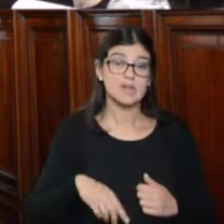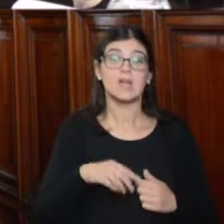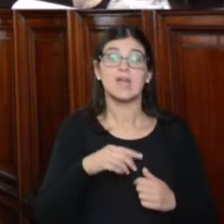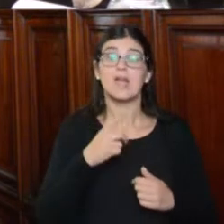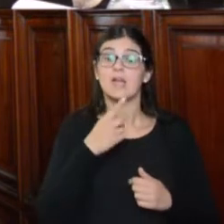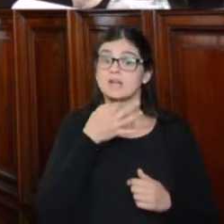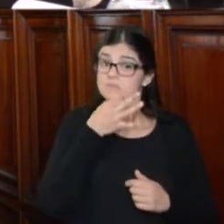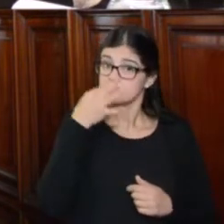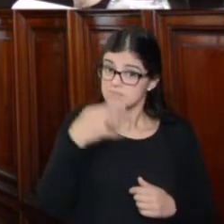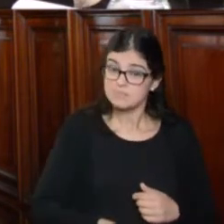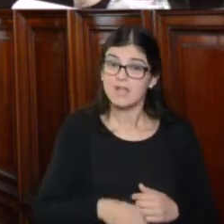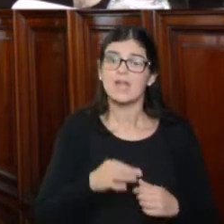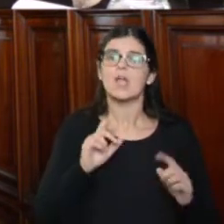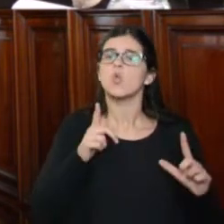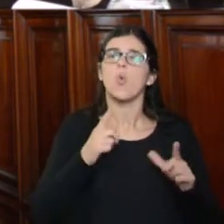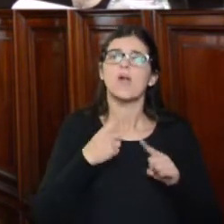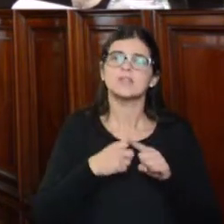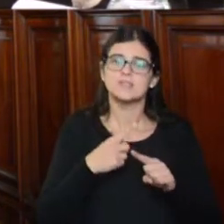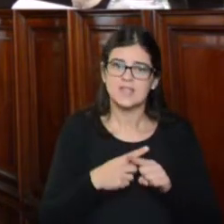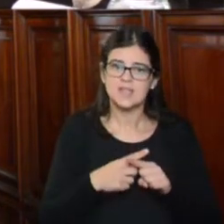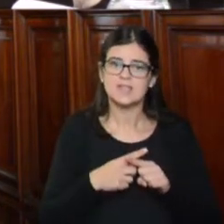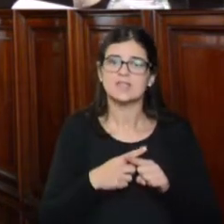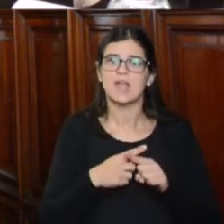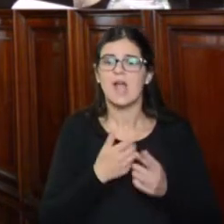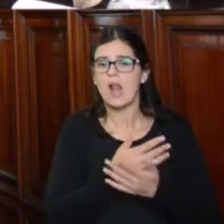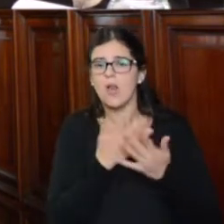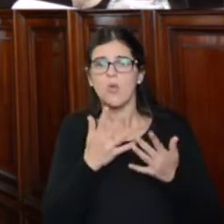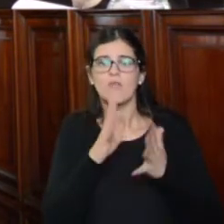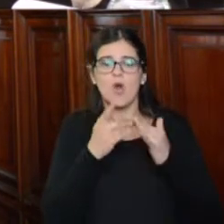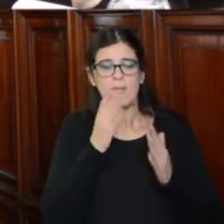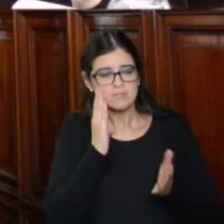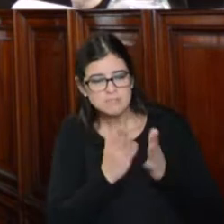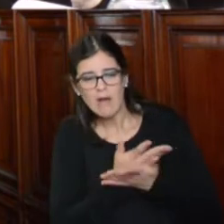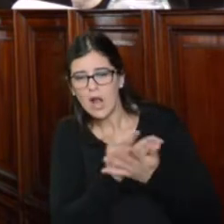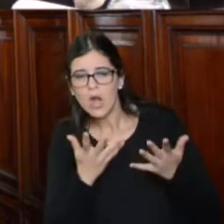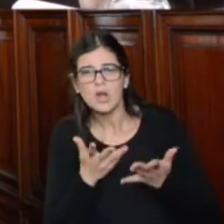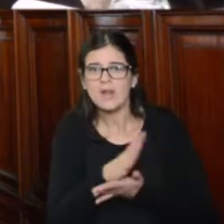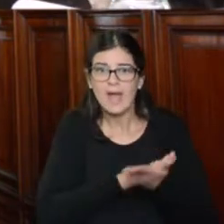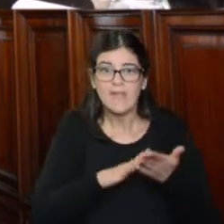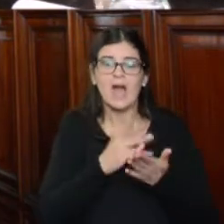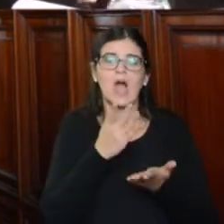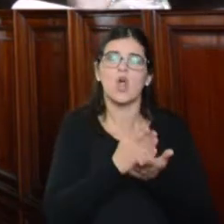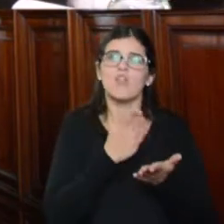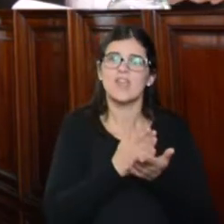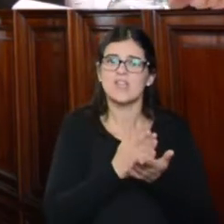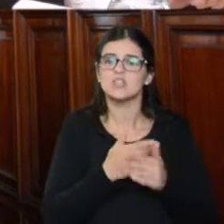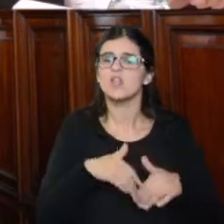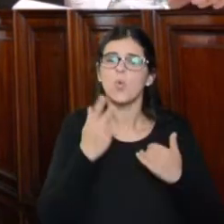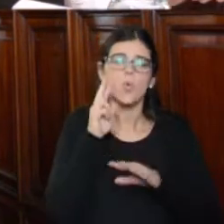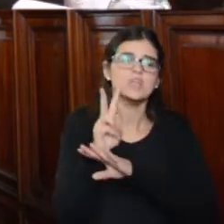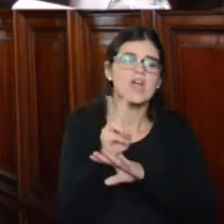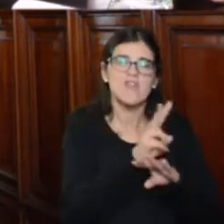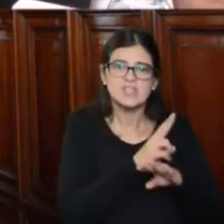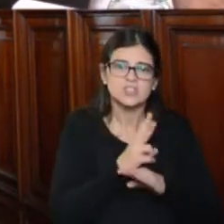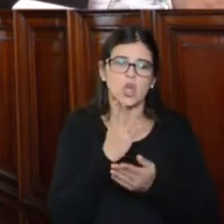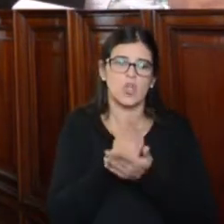enfáticamente que no existe lesión alguna ni hostigamiento de ningún tipo a los derechos de ningún defensor de